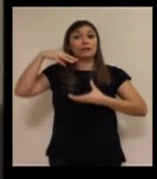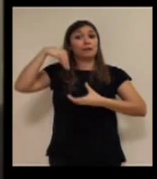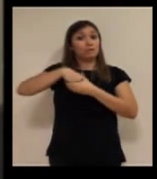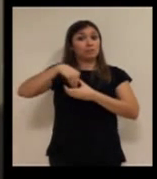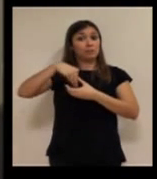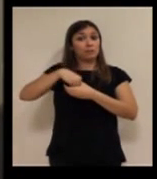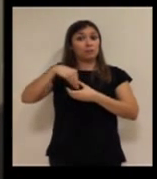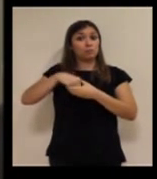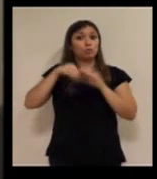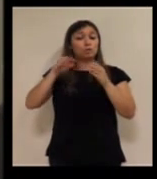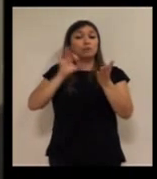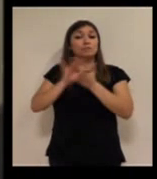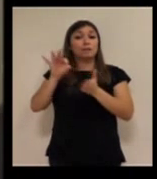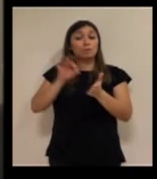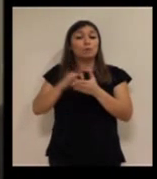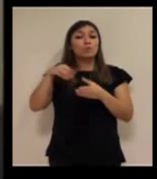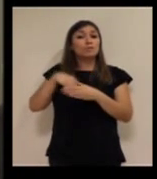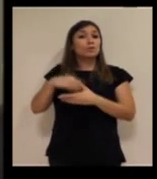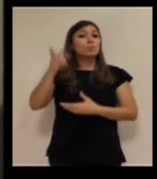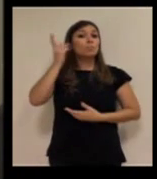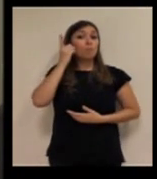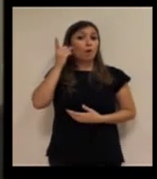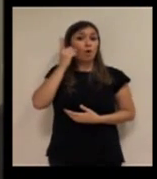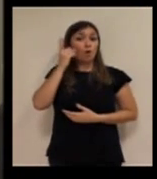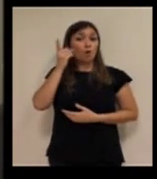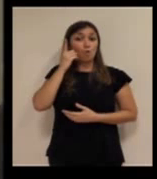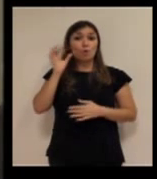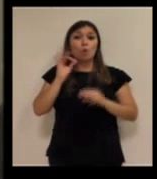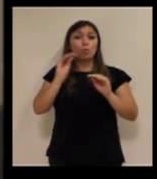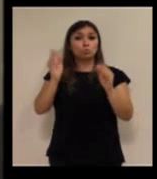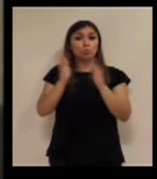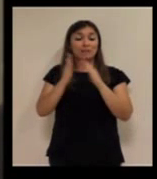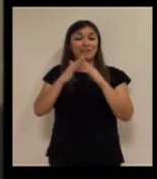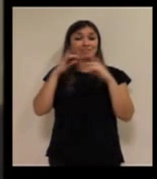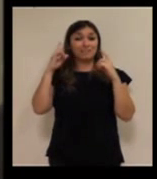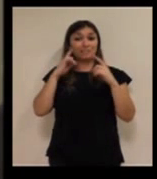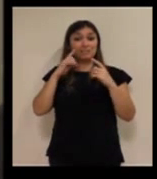el servicio, en el dispositivo, en el terminal, en el domiciliario.